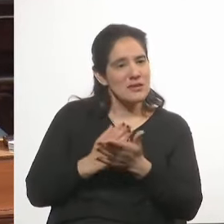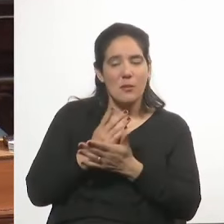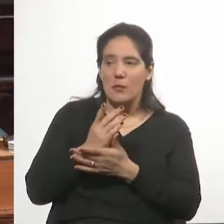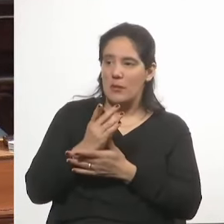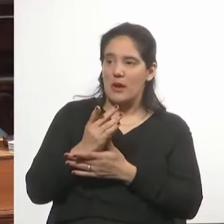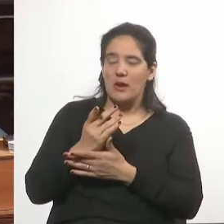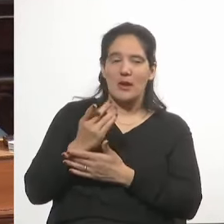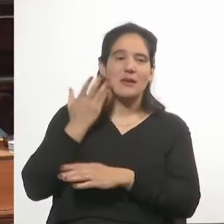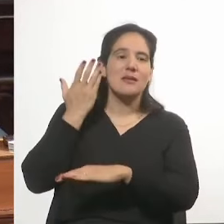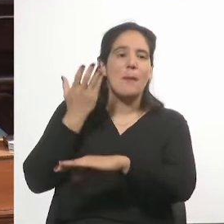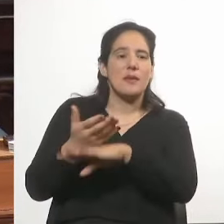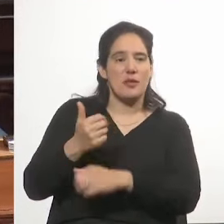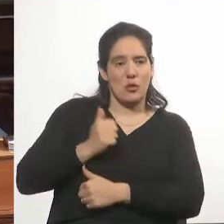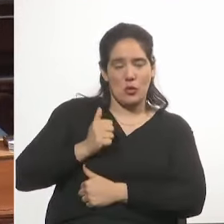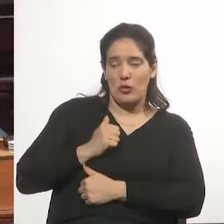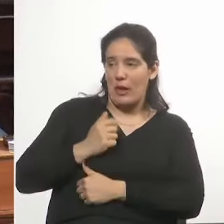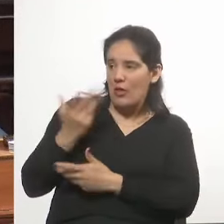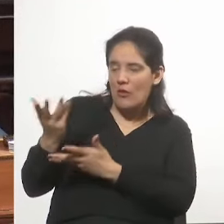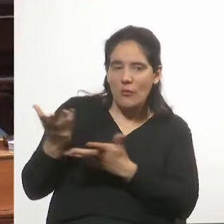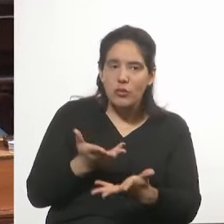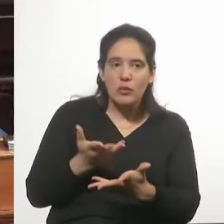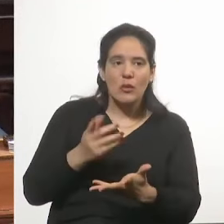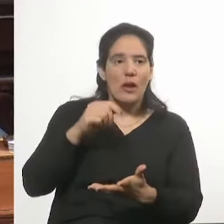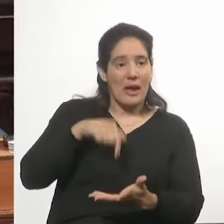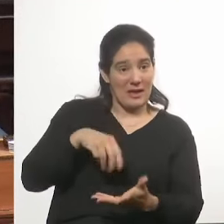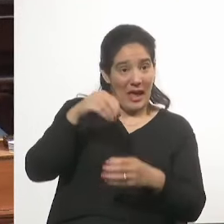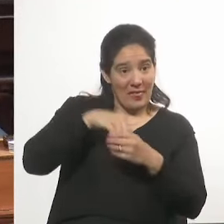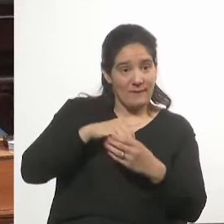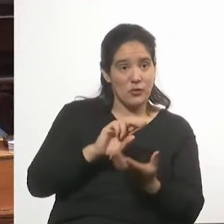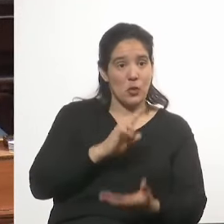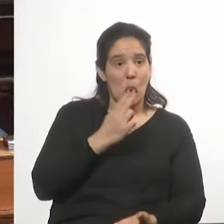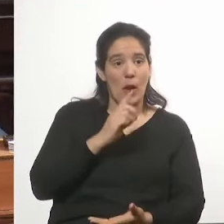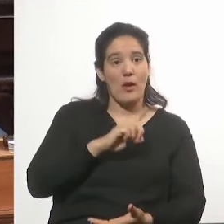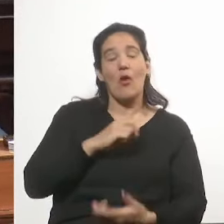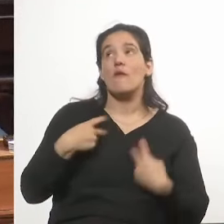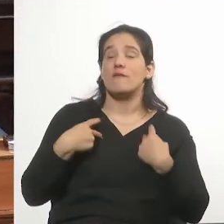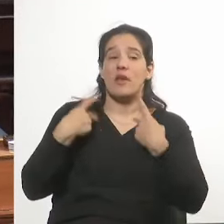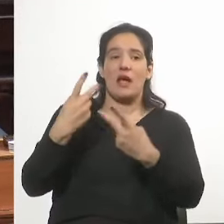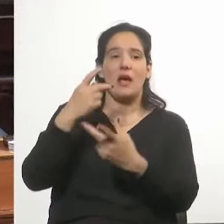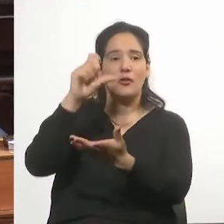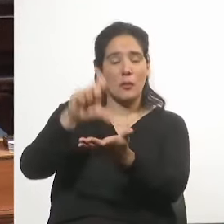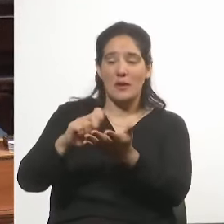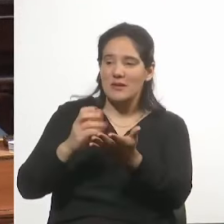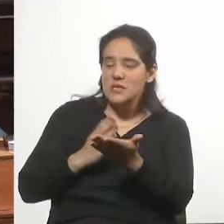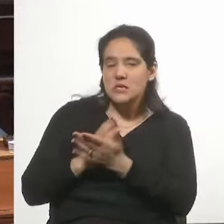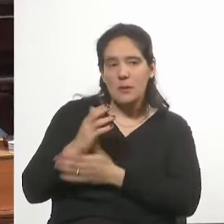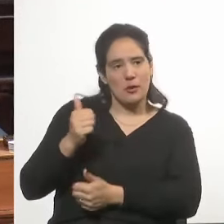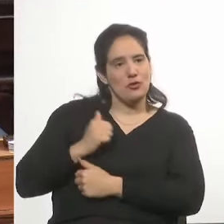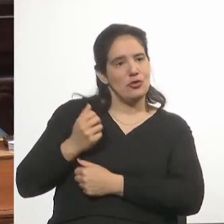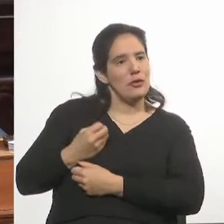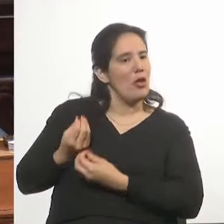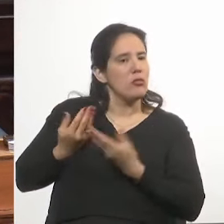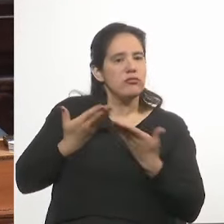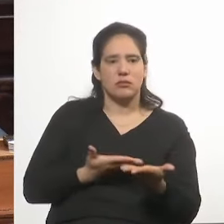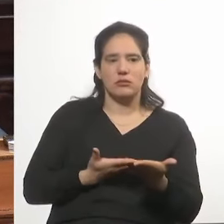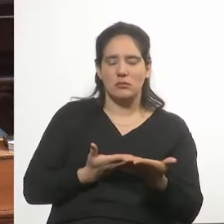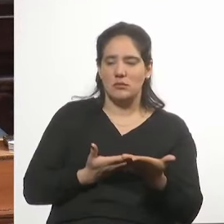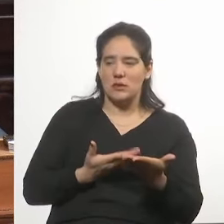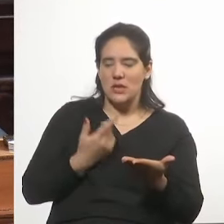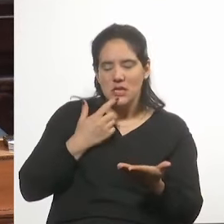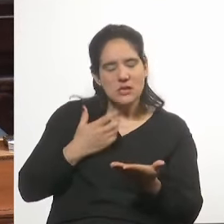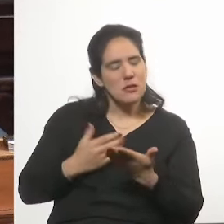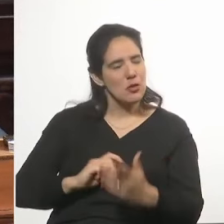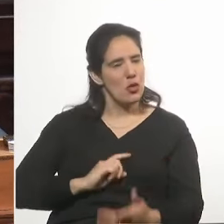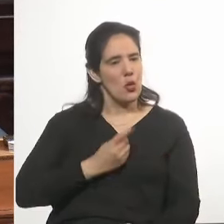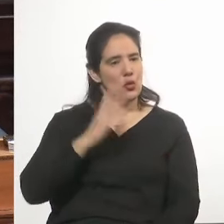requerido en el Uruguay y fuera del Uruguay como ahora en el Congo, siempre han dejado bien en alto la